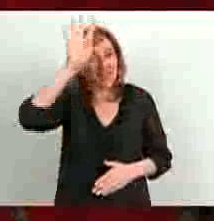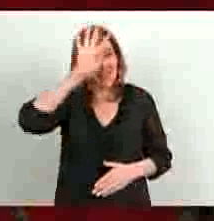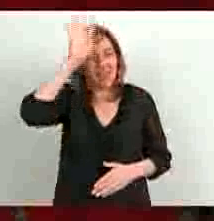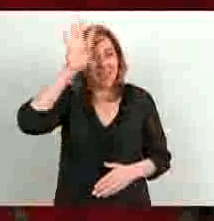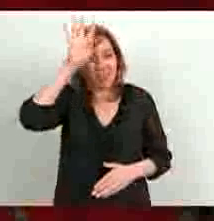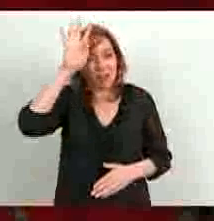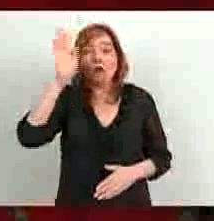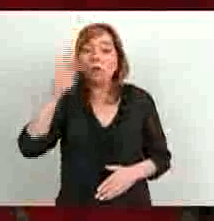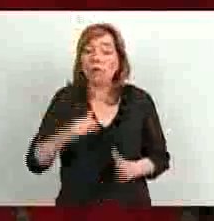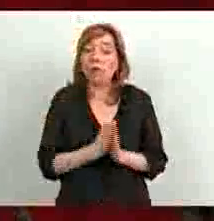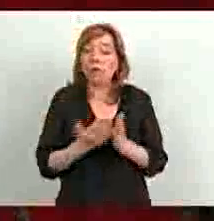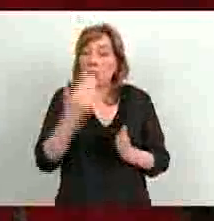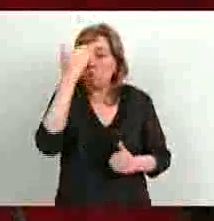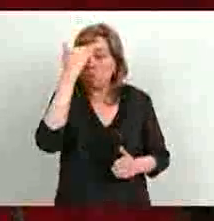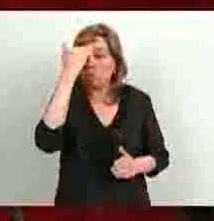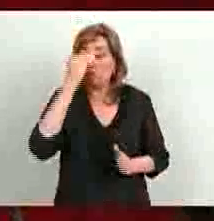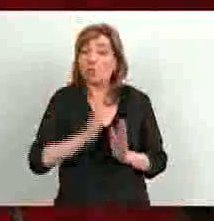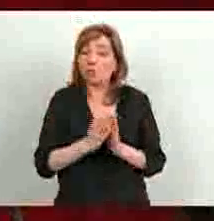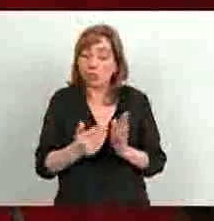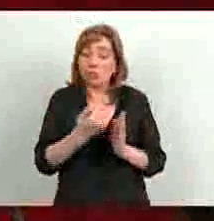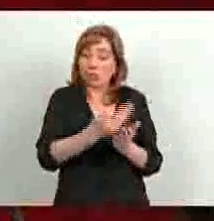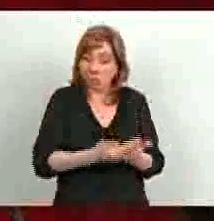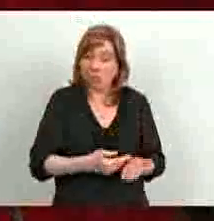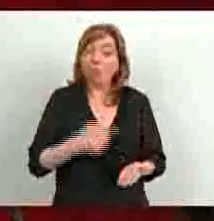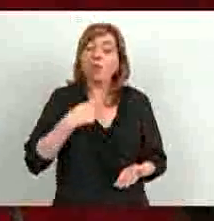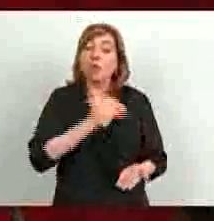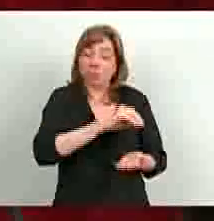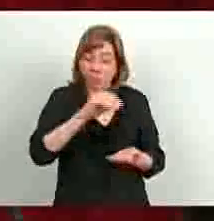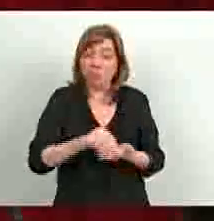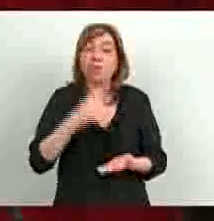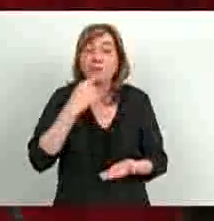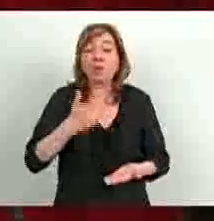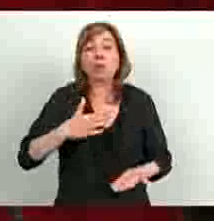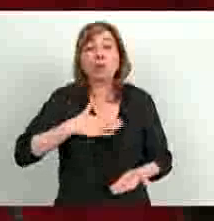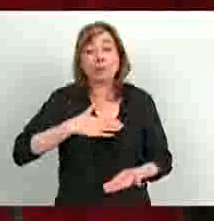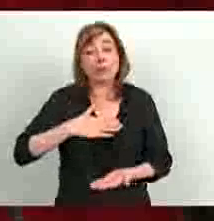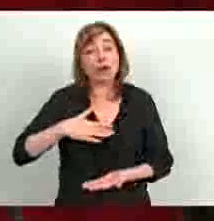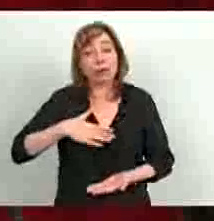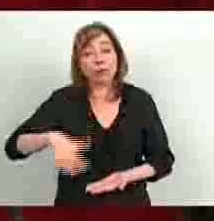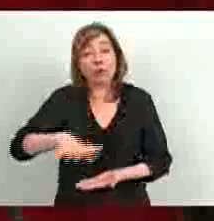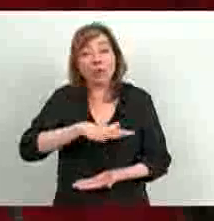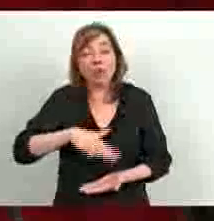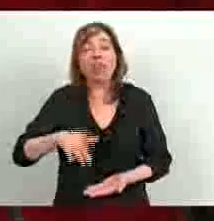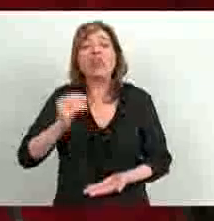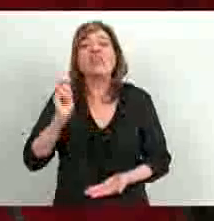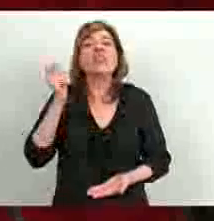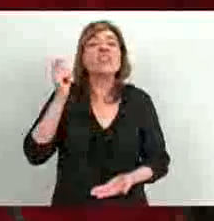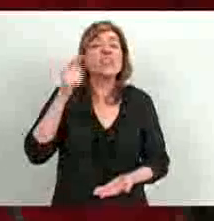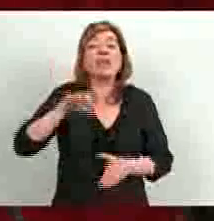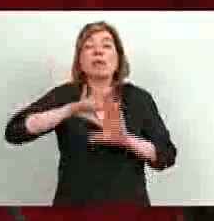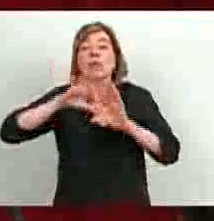cual lo marca la Constitución Nacional, pero estableciendo claramente que la propiedad es de la comunidad